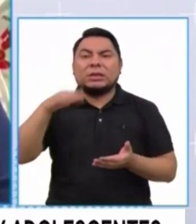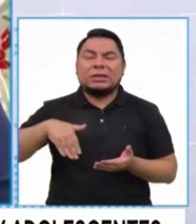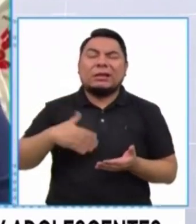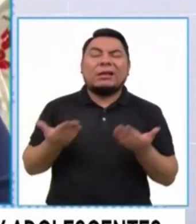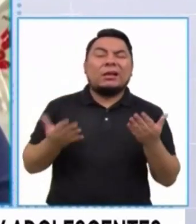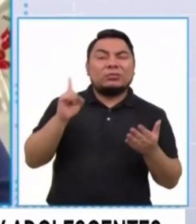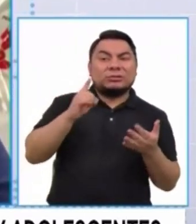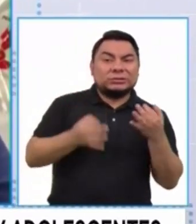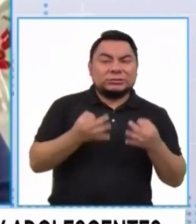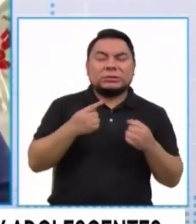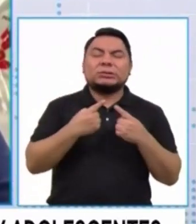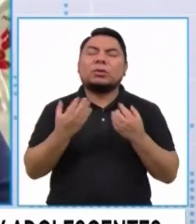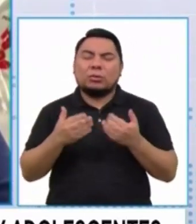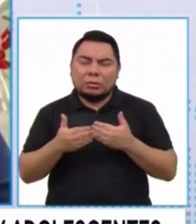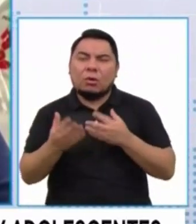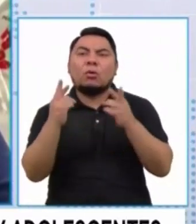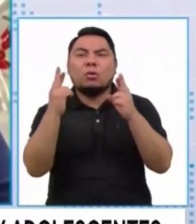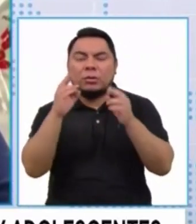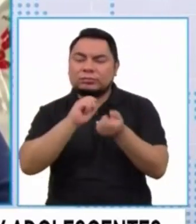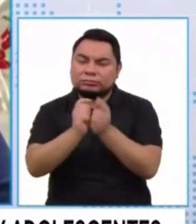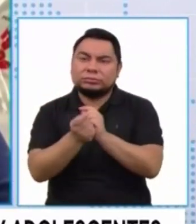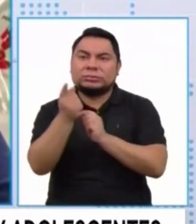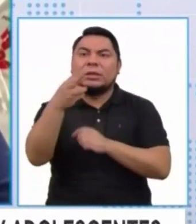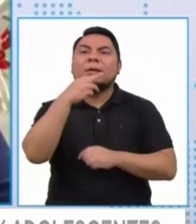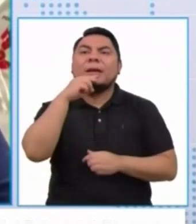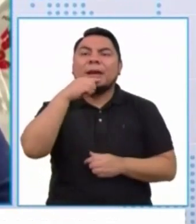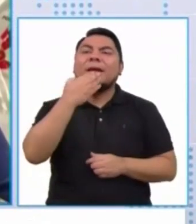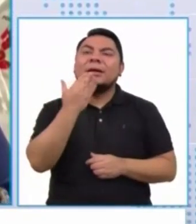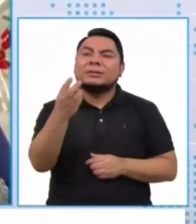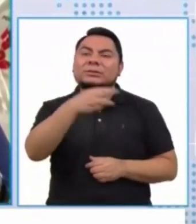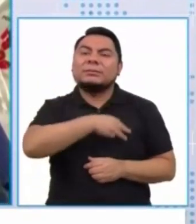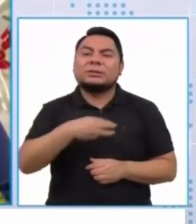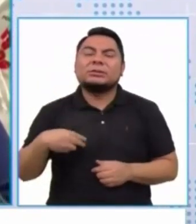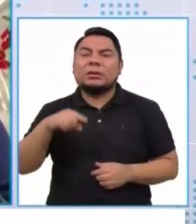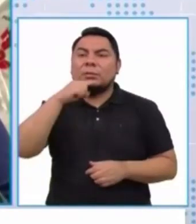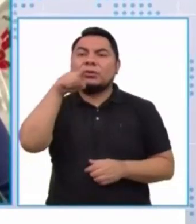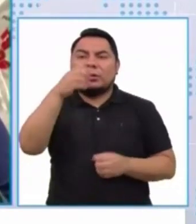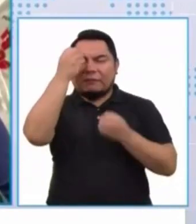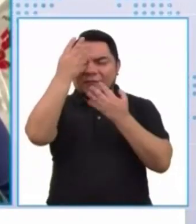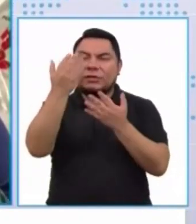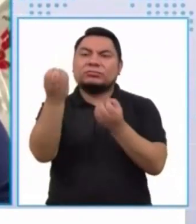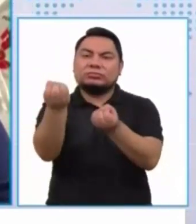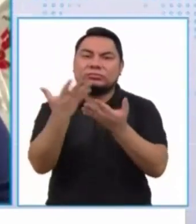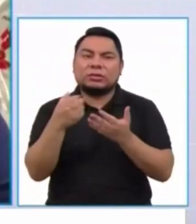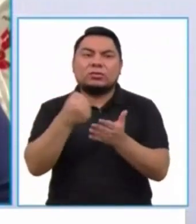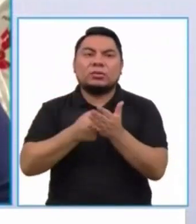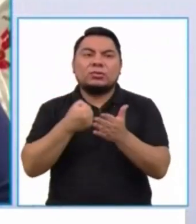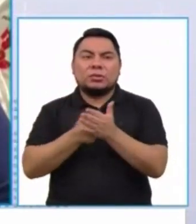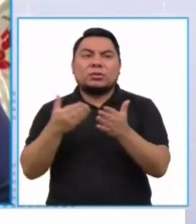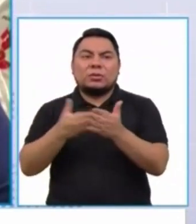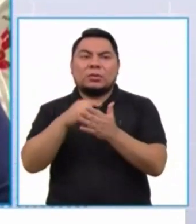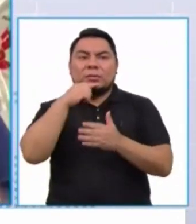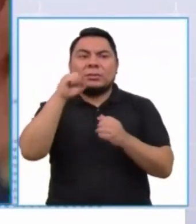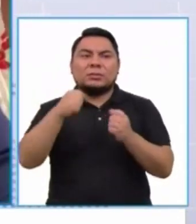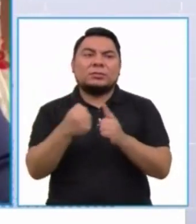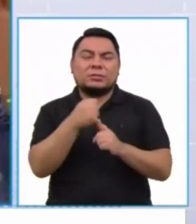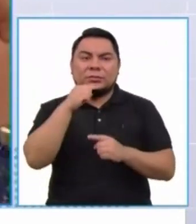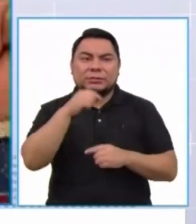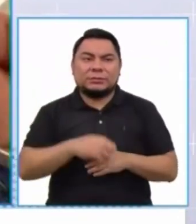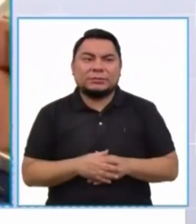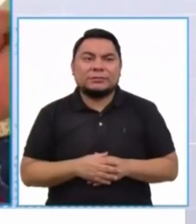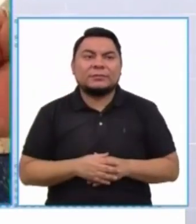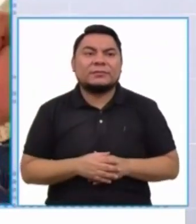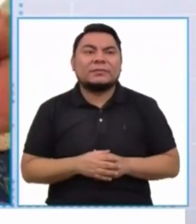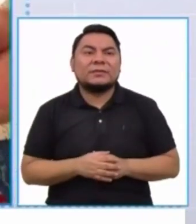muchas veces no justicia. Y le agradecemos mucho, en realidad, a la ministra de la Mujer por estas informaciones que nos ha dado en la lucha contra la violencia en el país. Muy